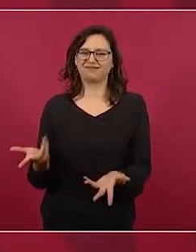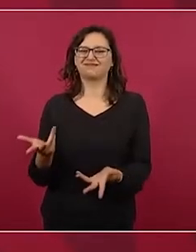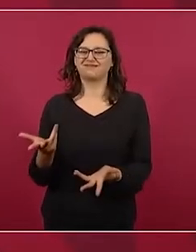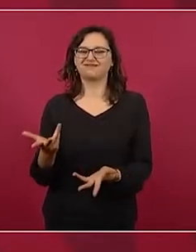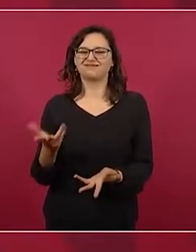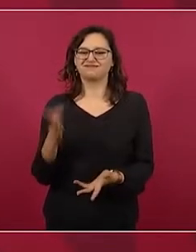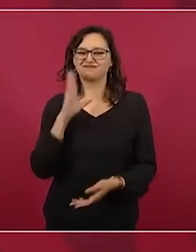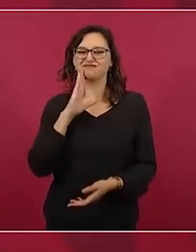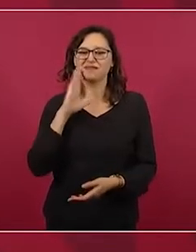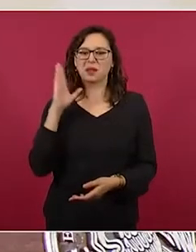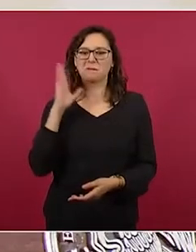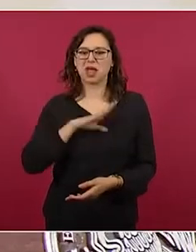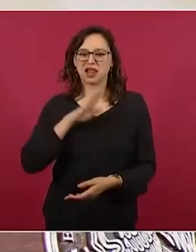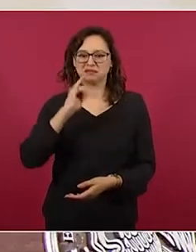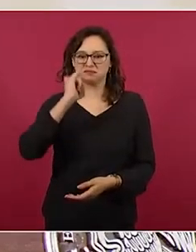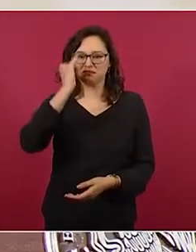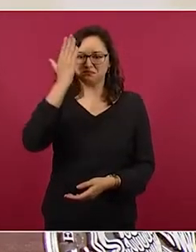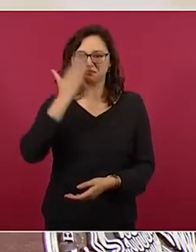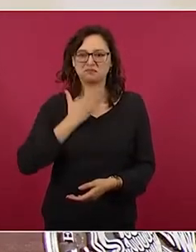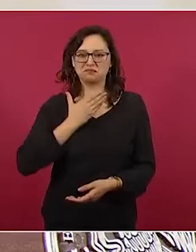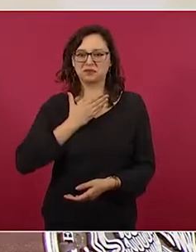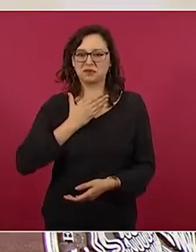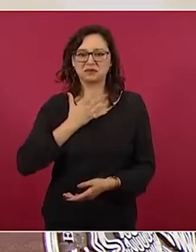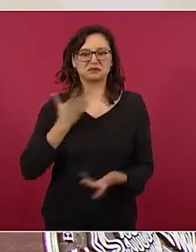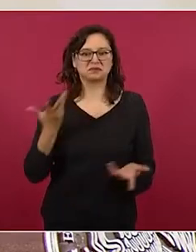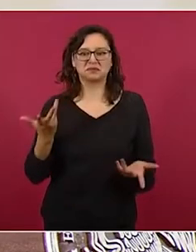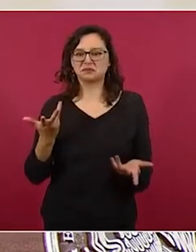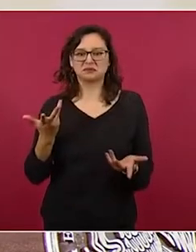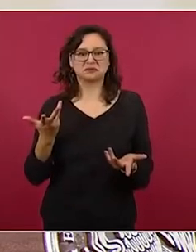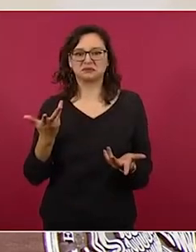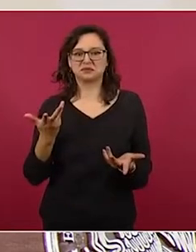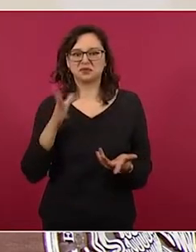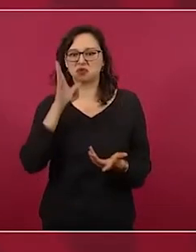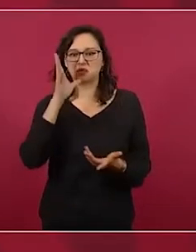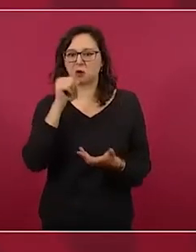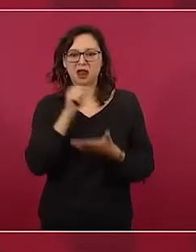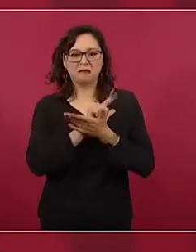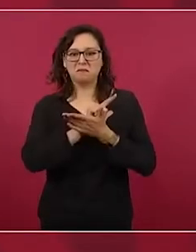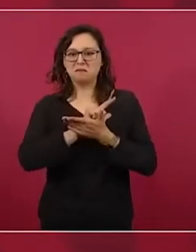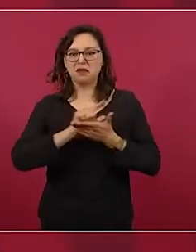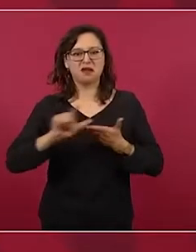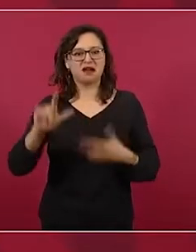que no se quita ni con todo el agua de los océanos.